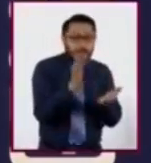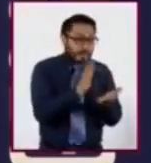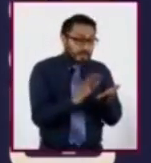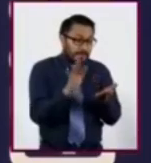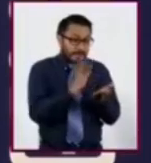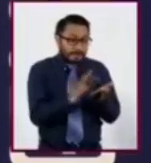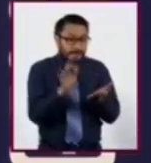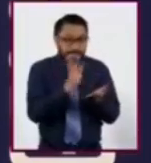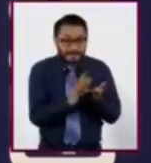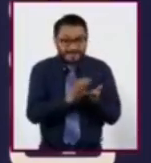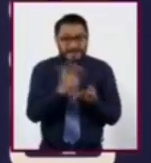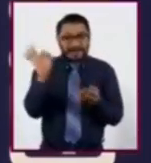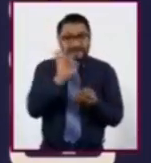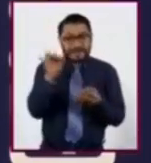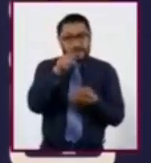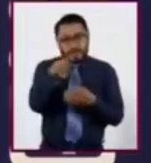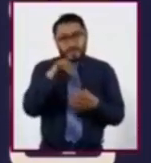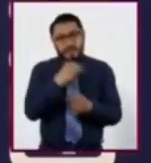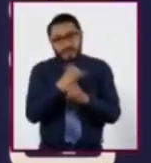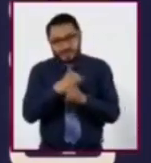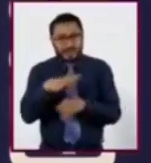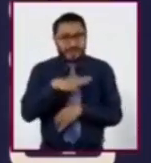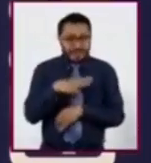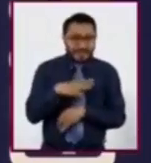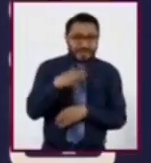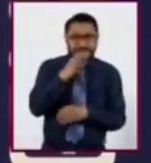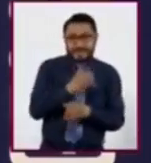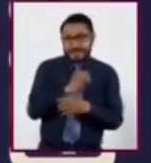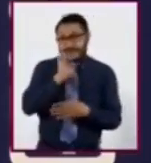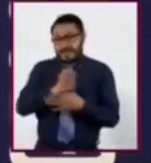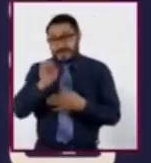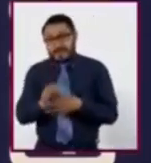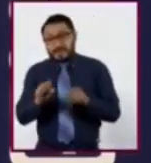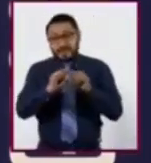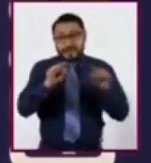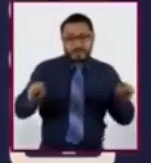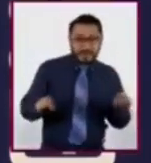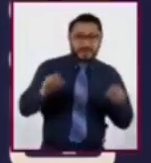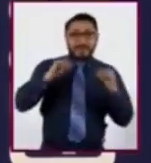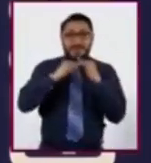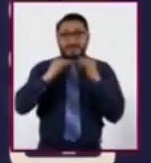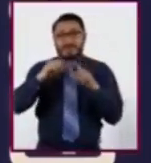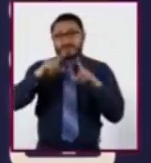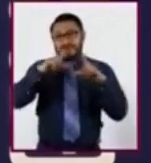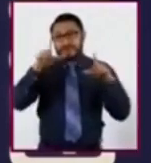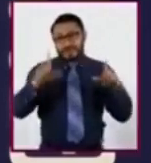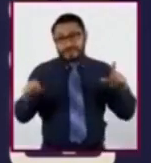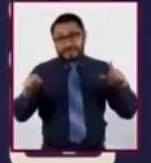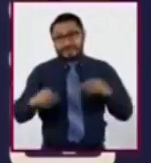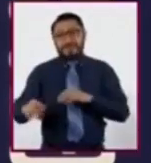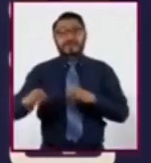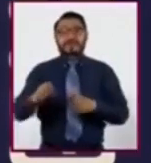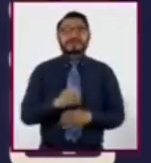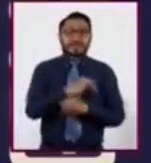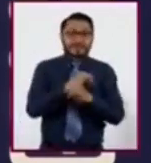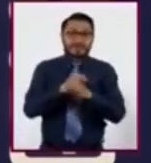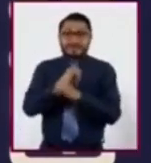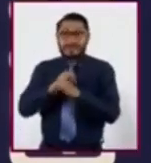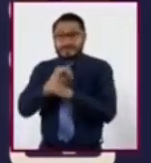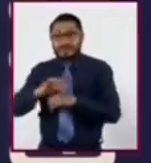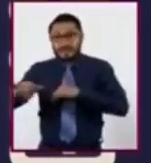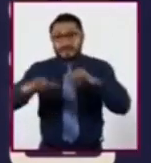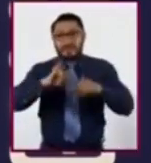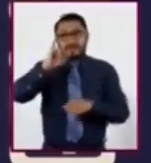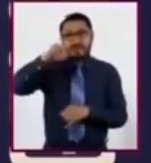Y si tienen acceso a Internet, consultar la página oficial del Instituto Nacional de Estadística y Geografía, INEGI,